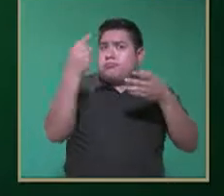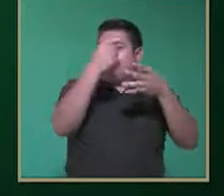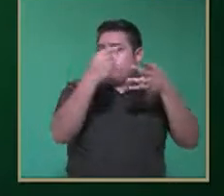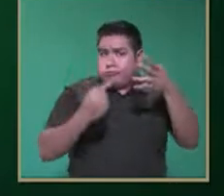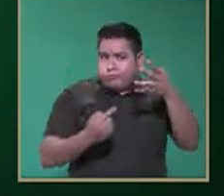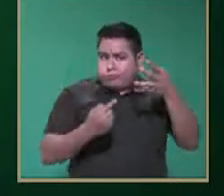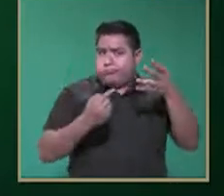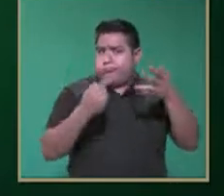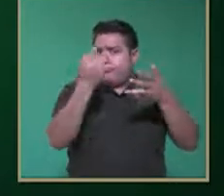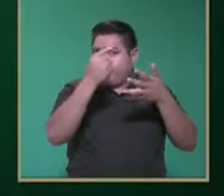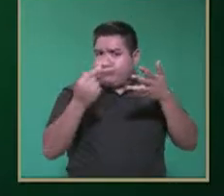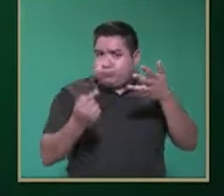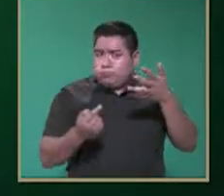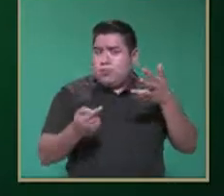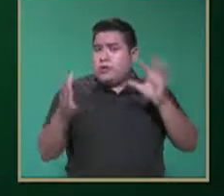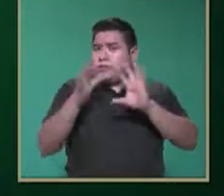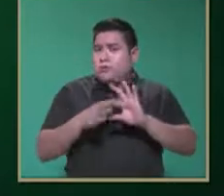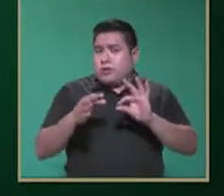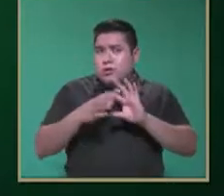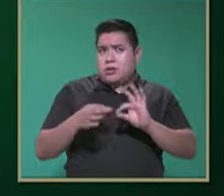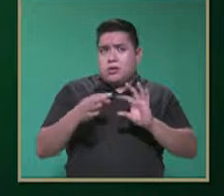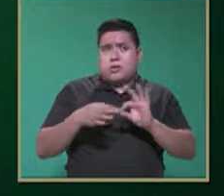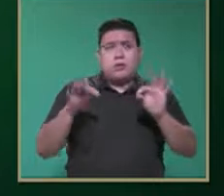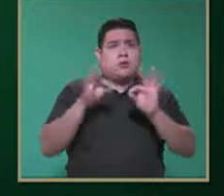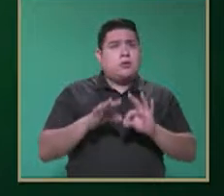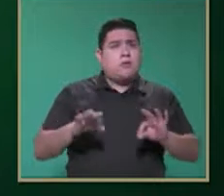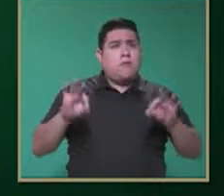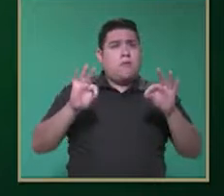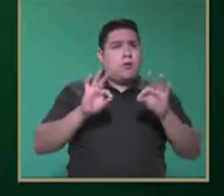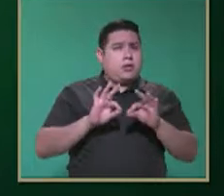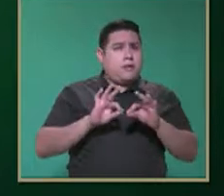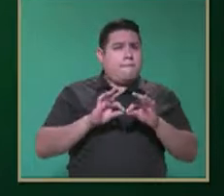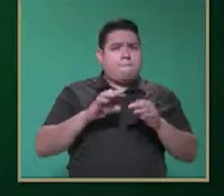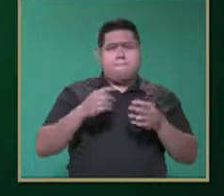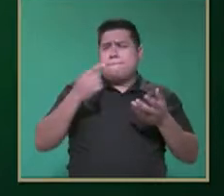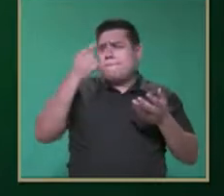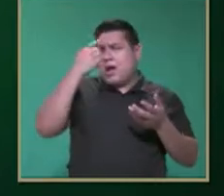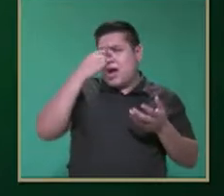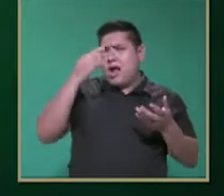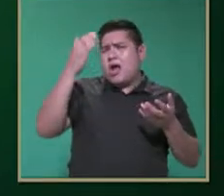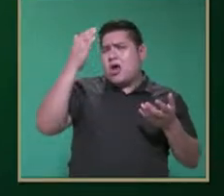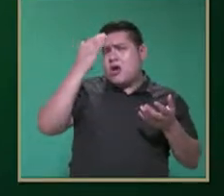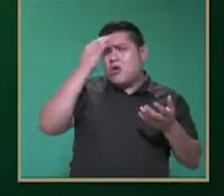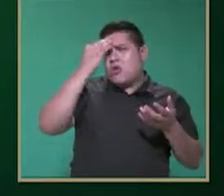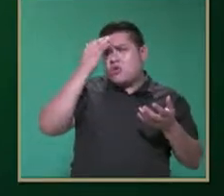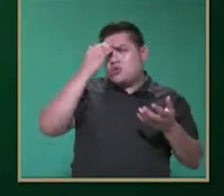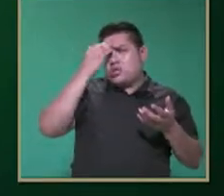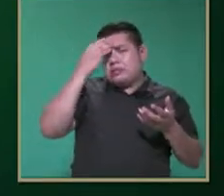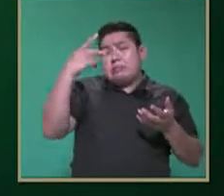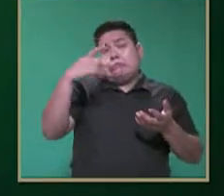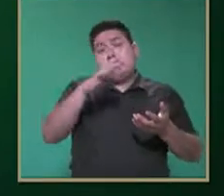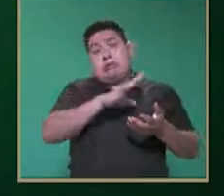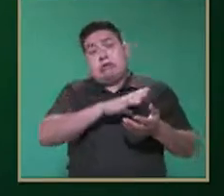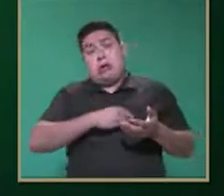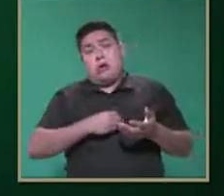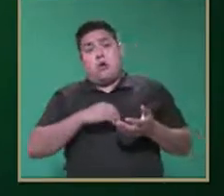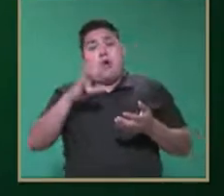elementos que son considerados como primera instancia, como síntomas para